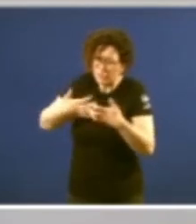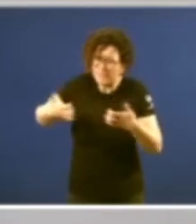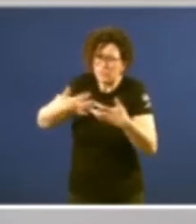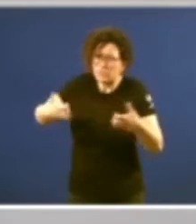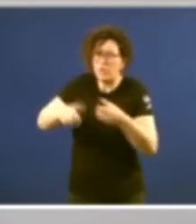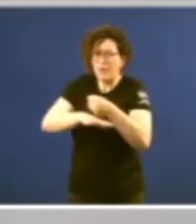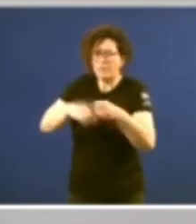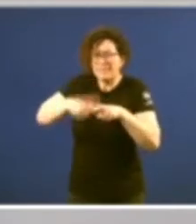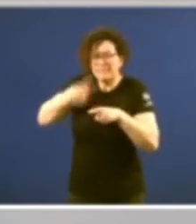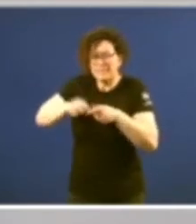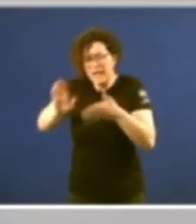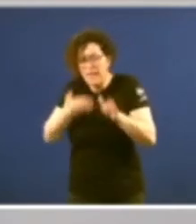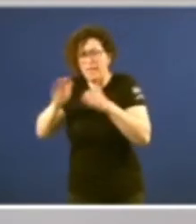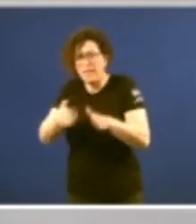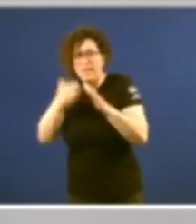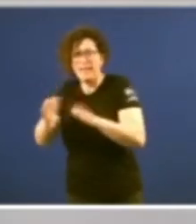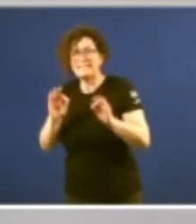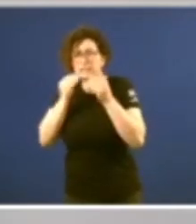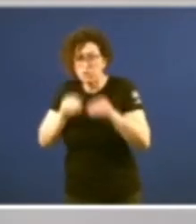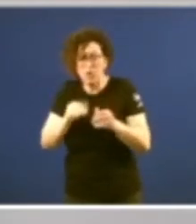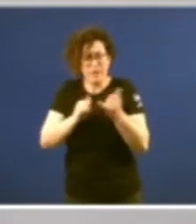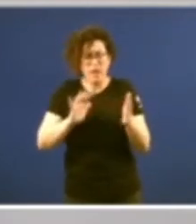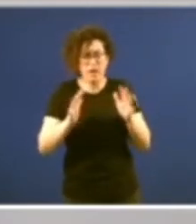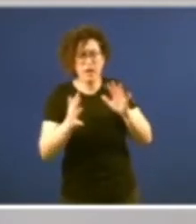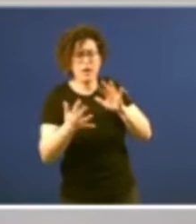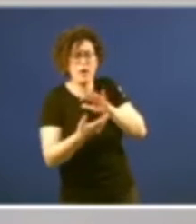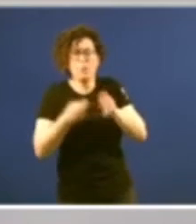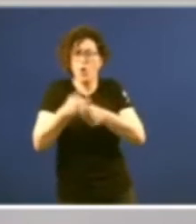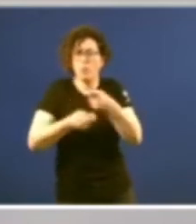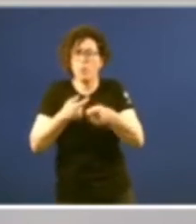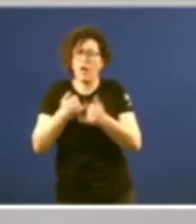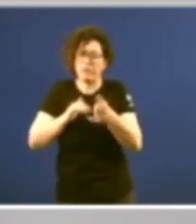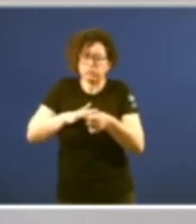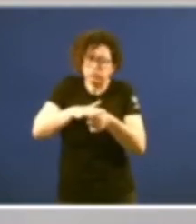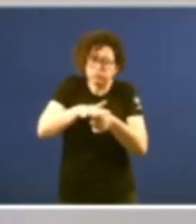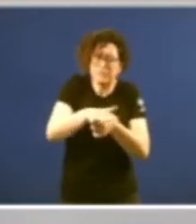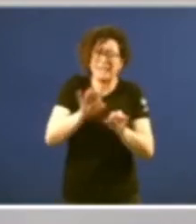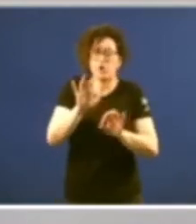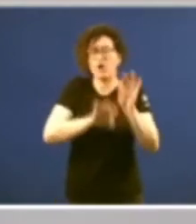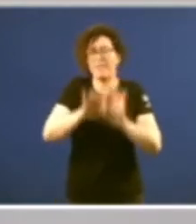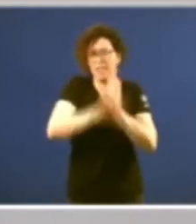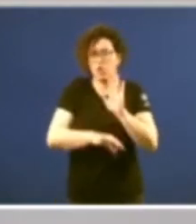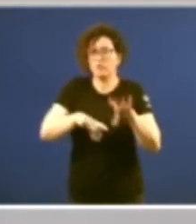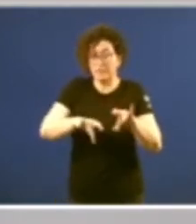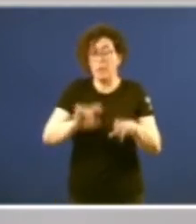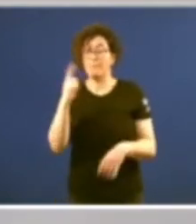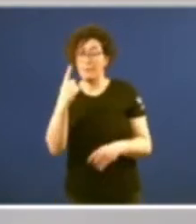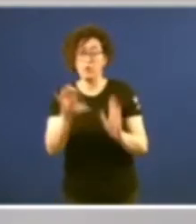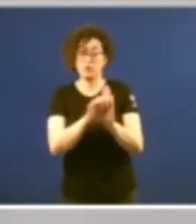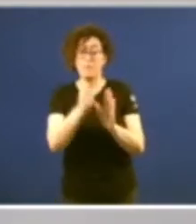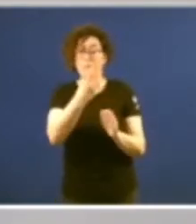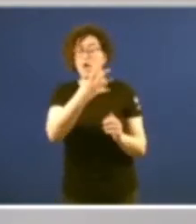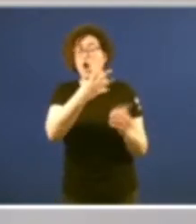distintas etapas históricas va evolucionando e va tenendo incidencia tamén na ordenación regional. Primeiro, a Constitución de